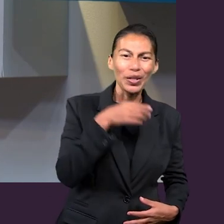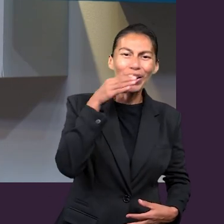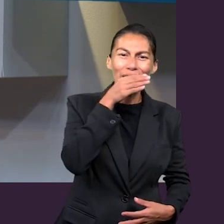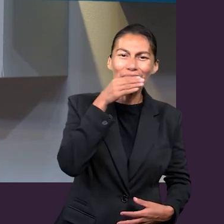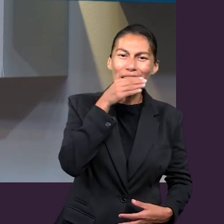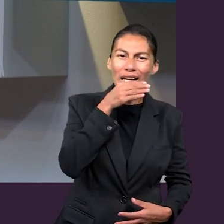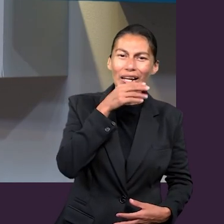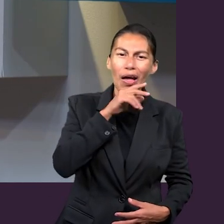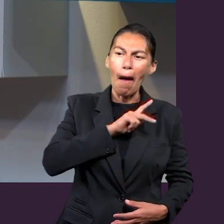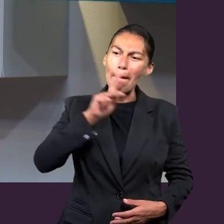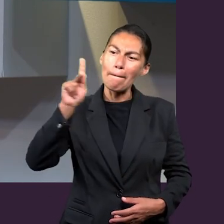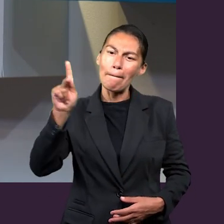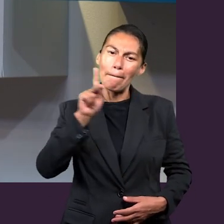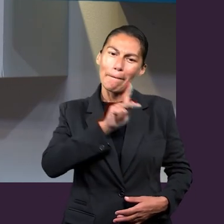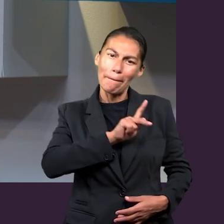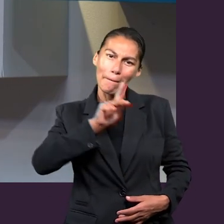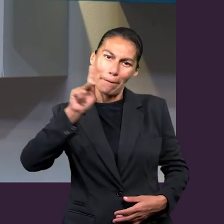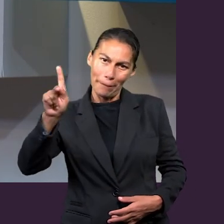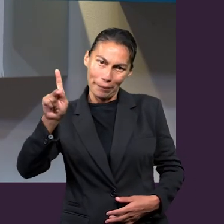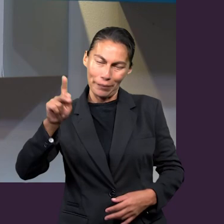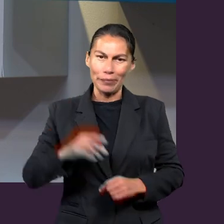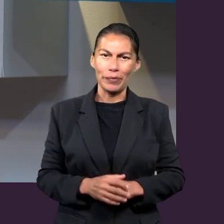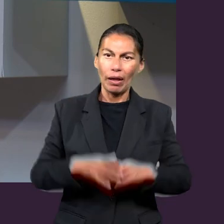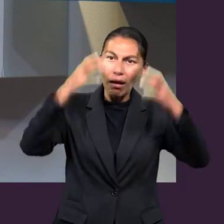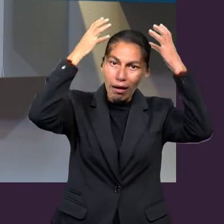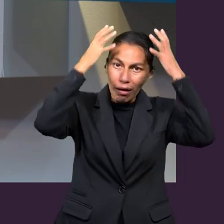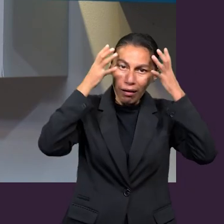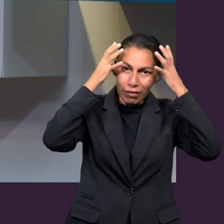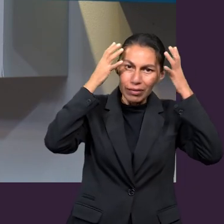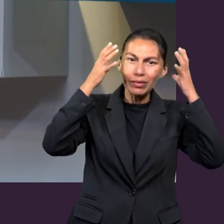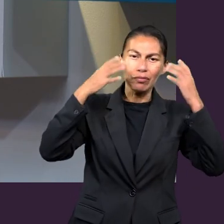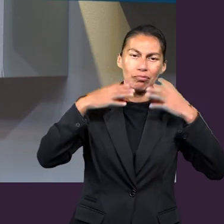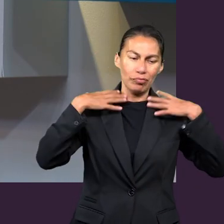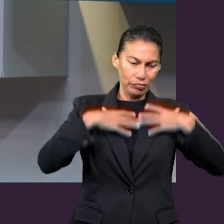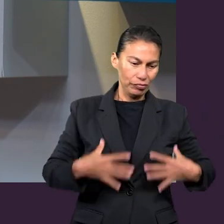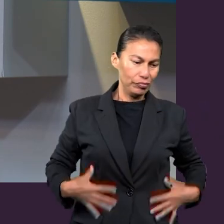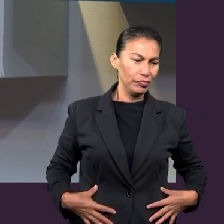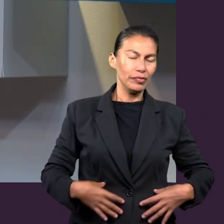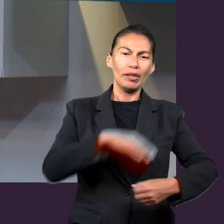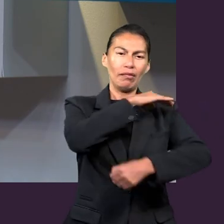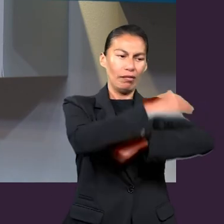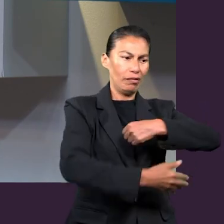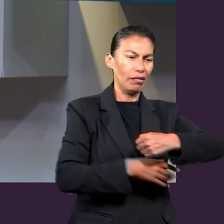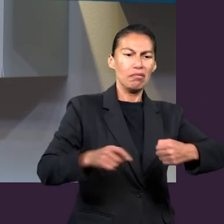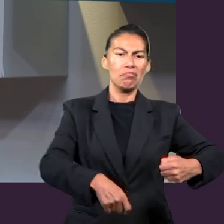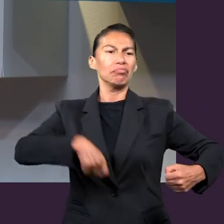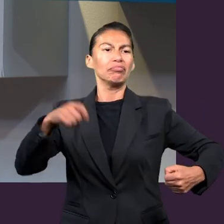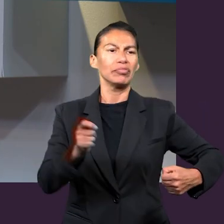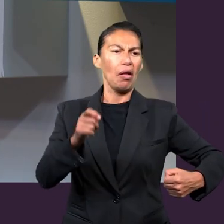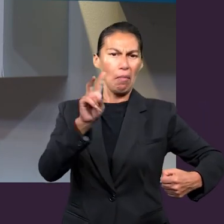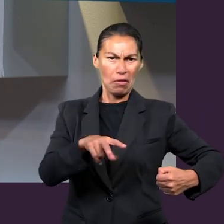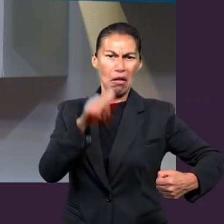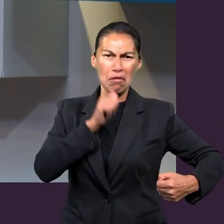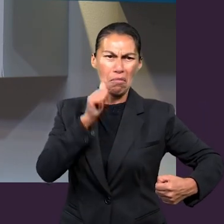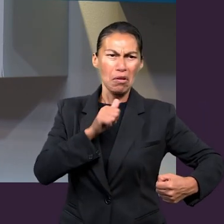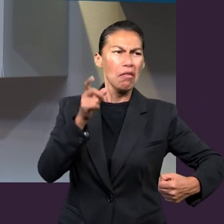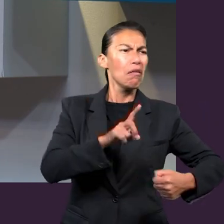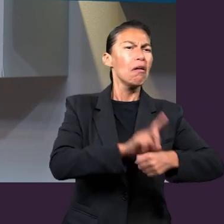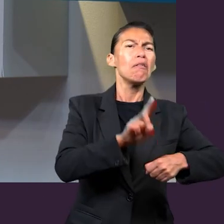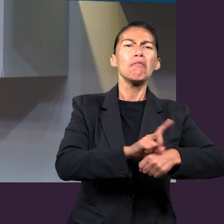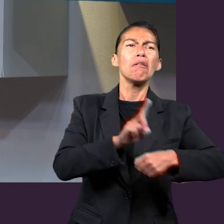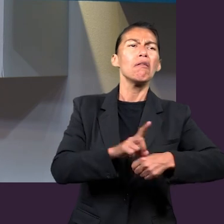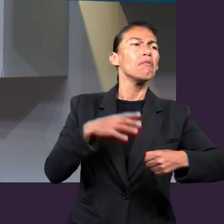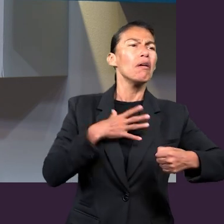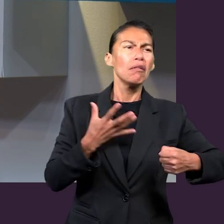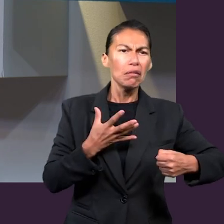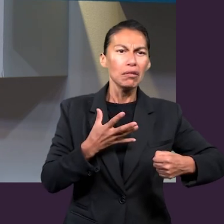Nosotros como cristianos no debemos ir protegidos con un yelmo, con un escudo, con nuestra espada y tal. Tenemos